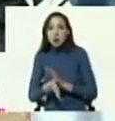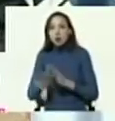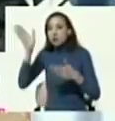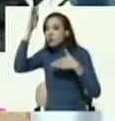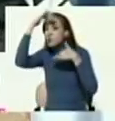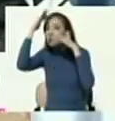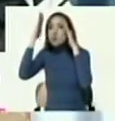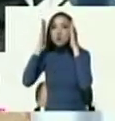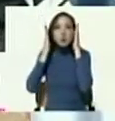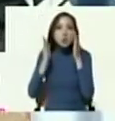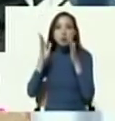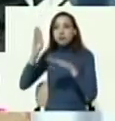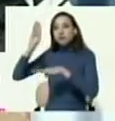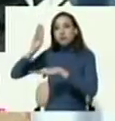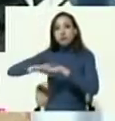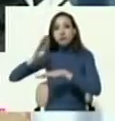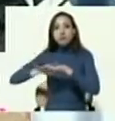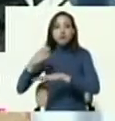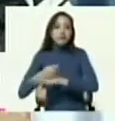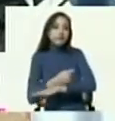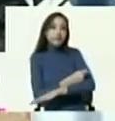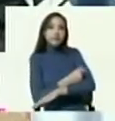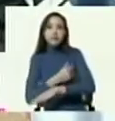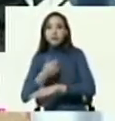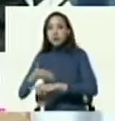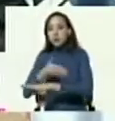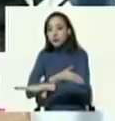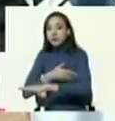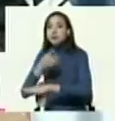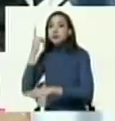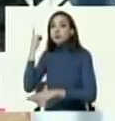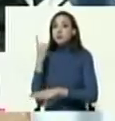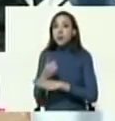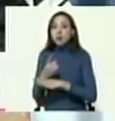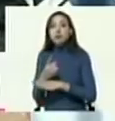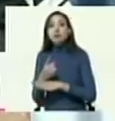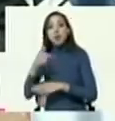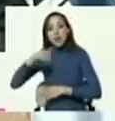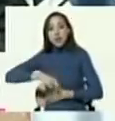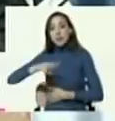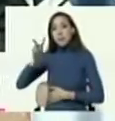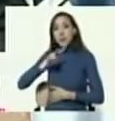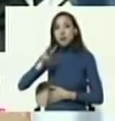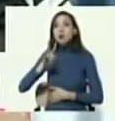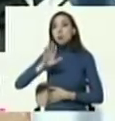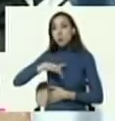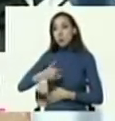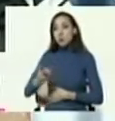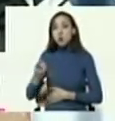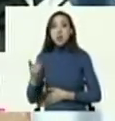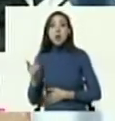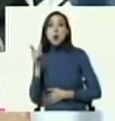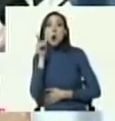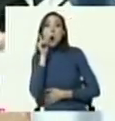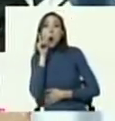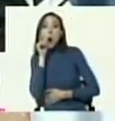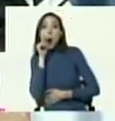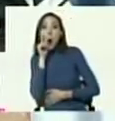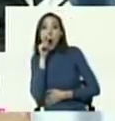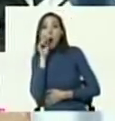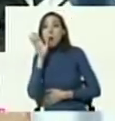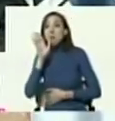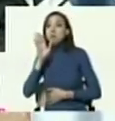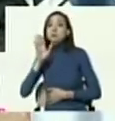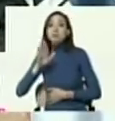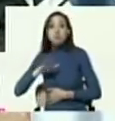al llamado que hizo las autoridades venezolanas, el Estado venezolano para que este ciudadano se